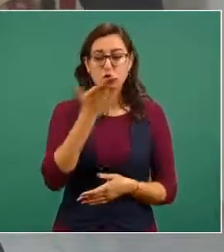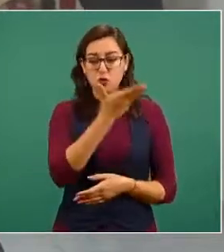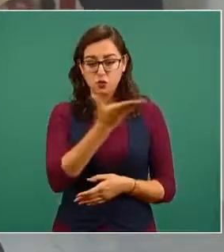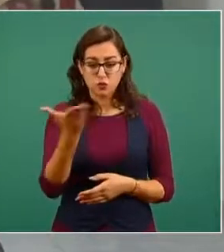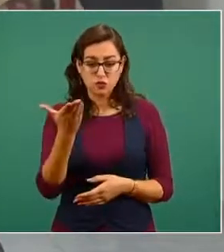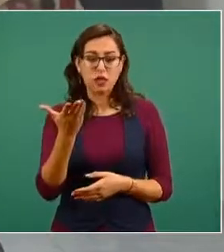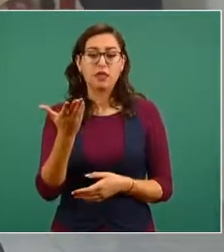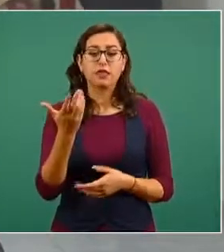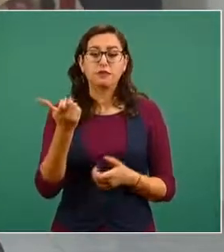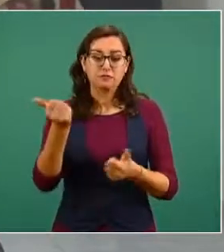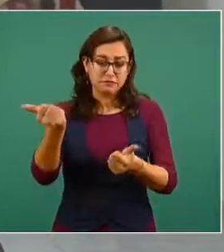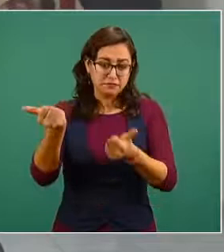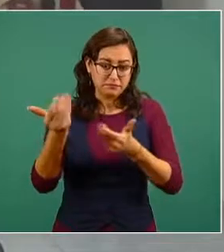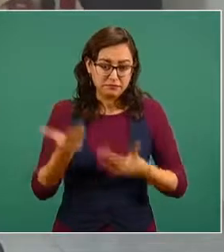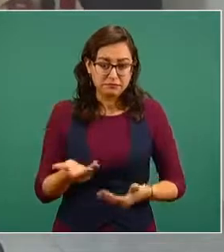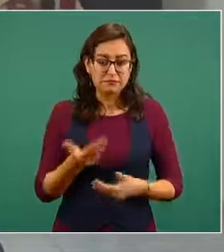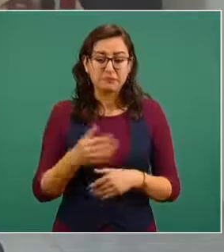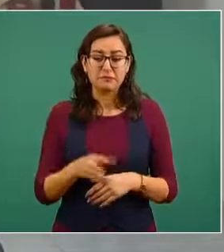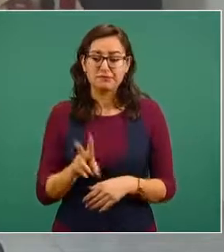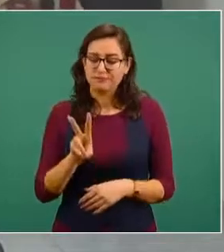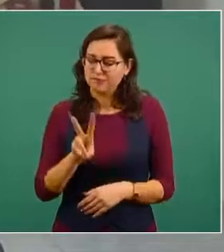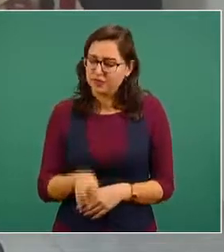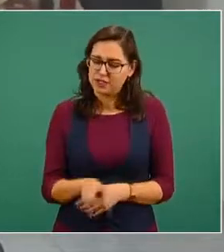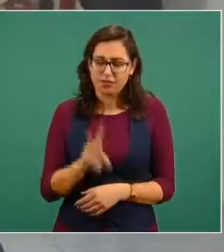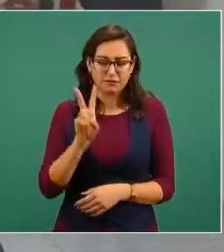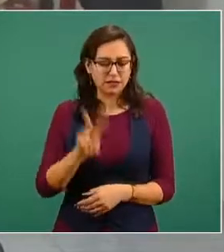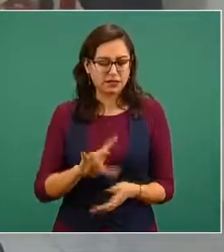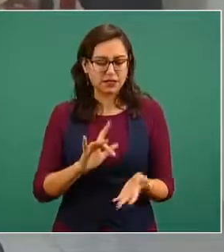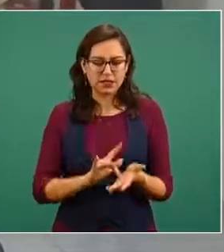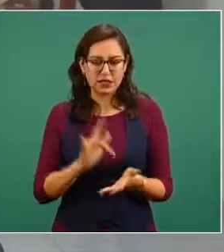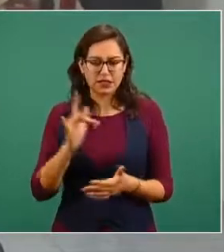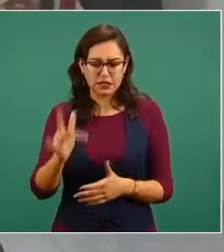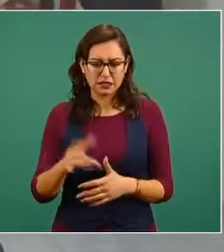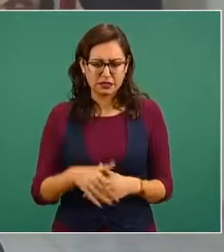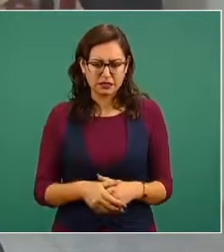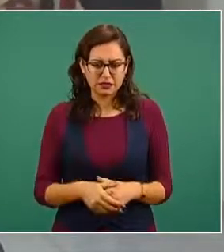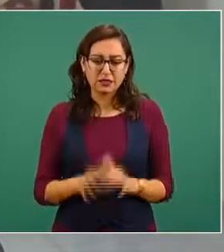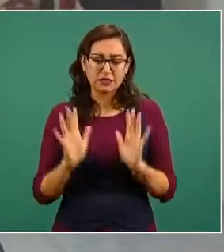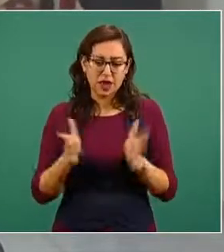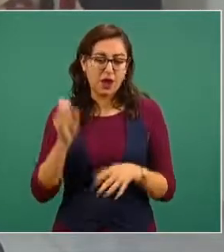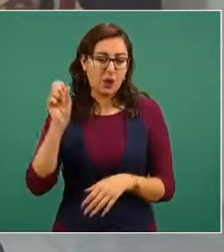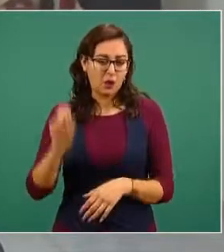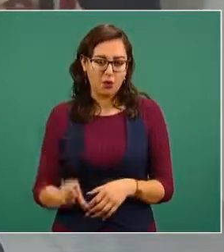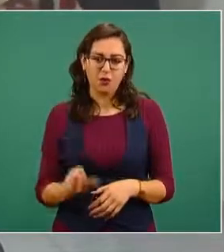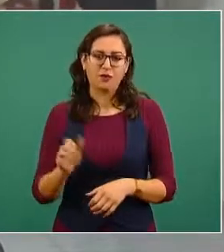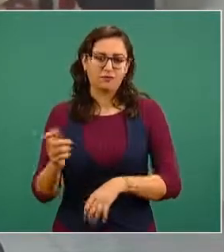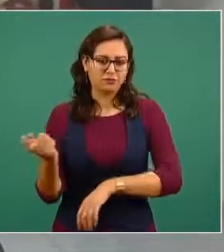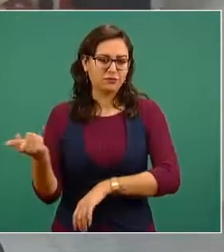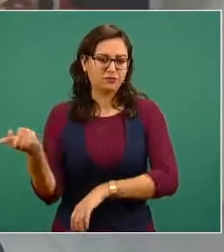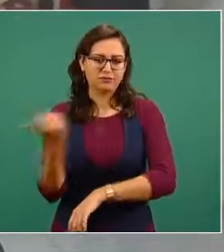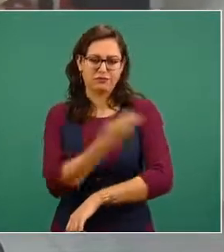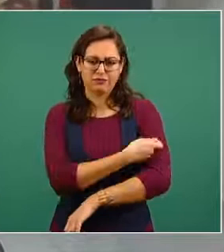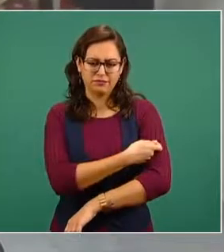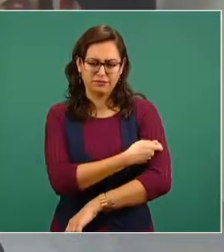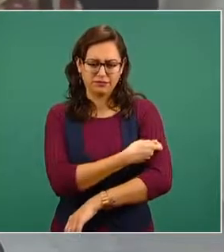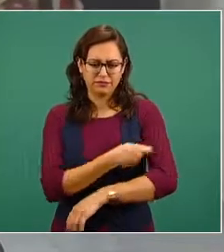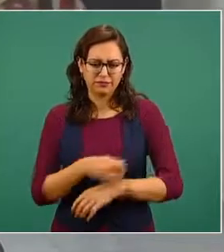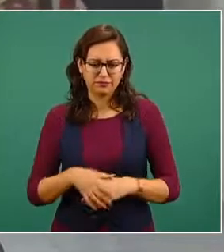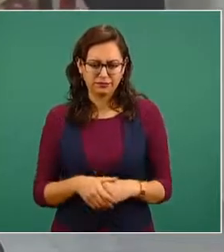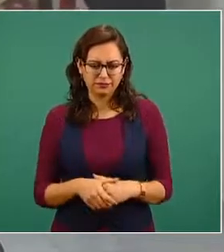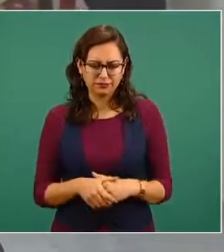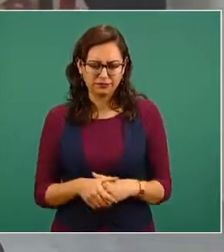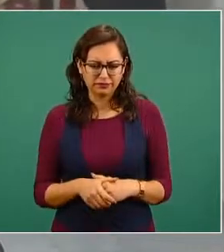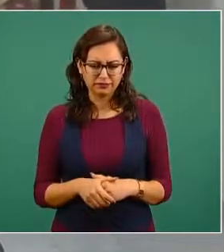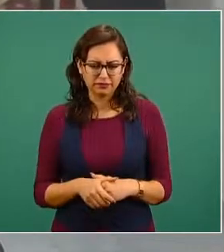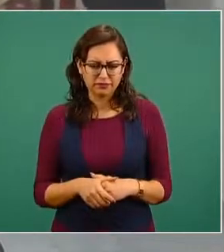en la policía y es que la decisión por que se está bajo. Me gustaría gustaría darse una invitación